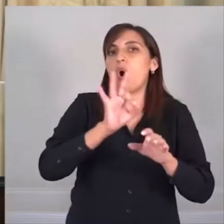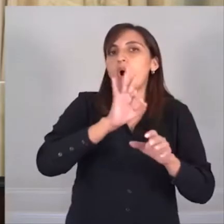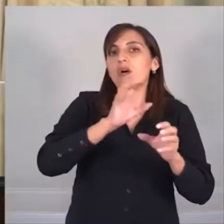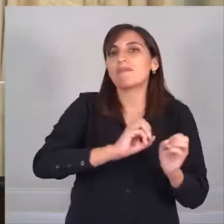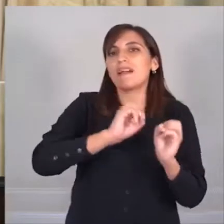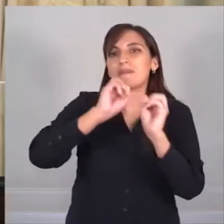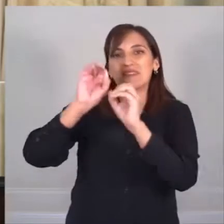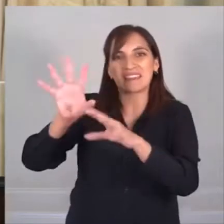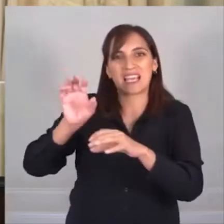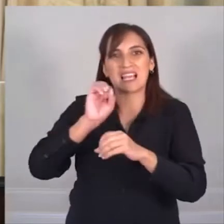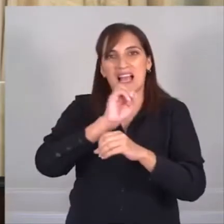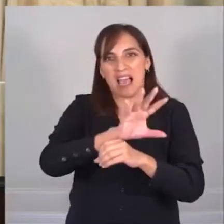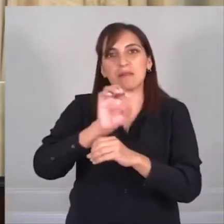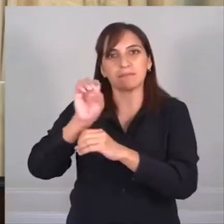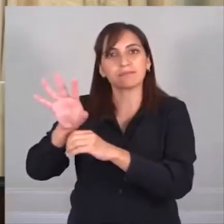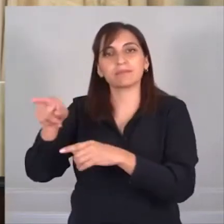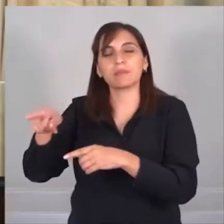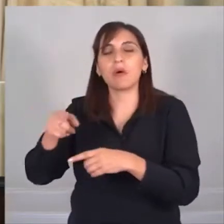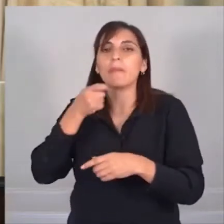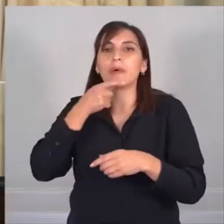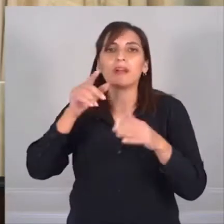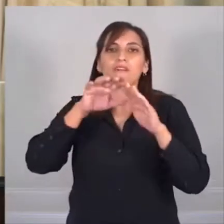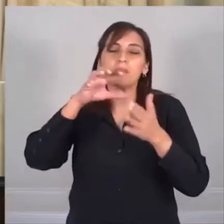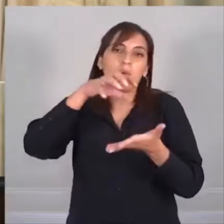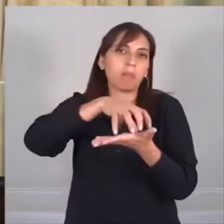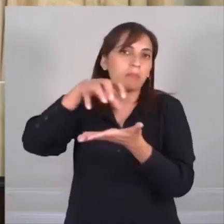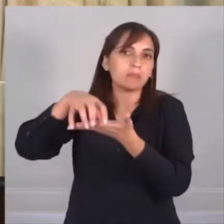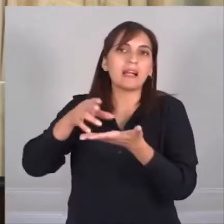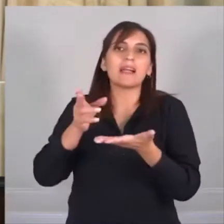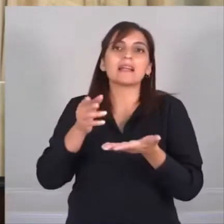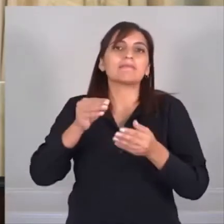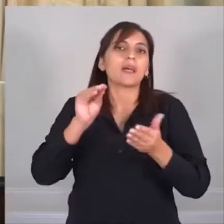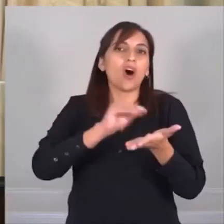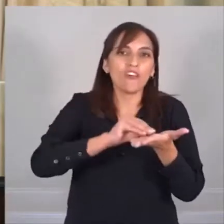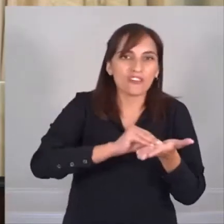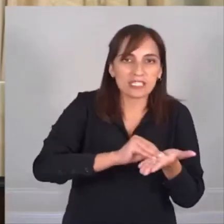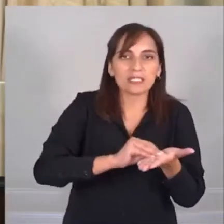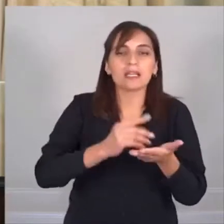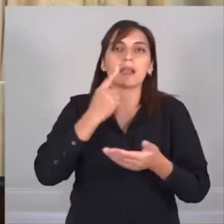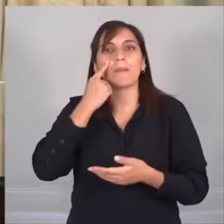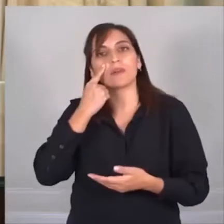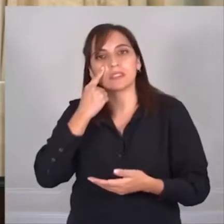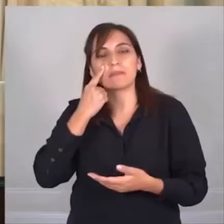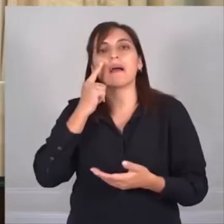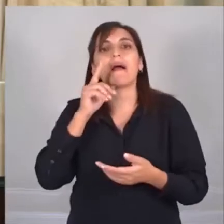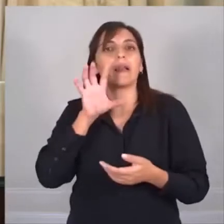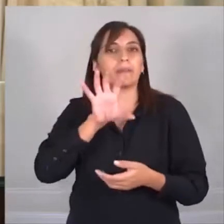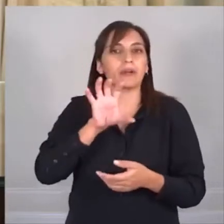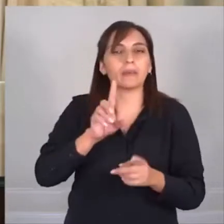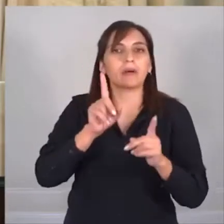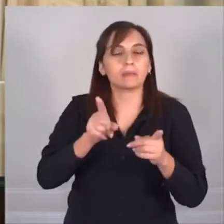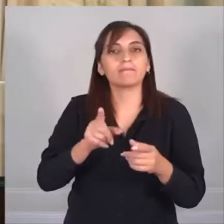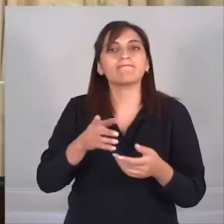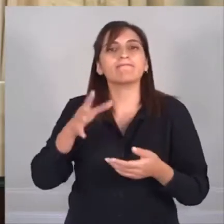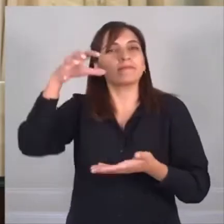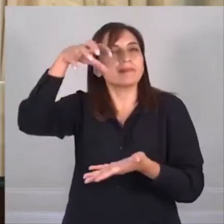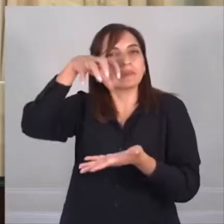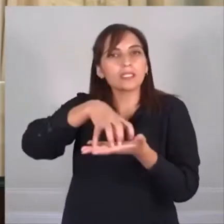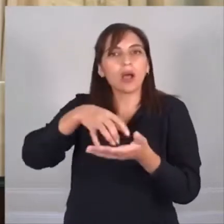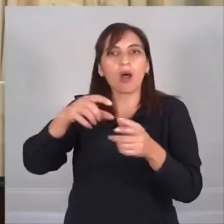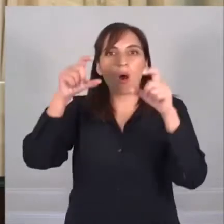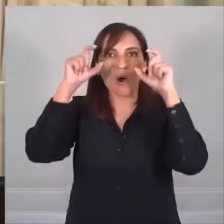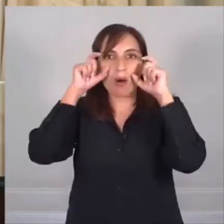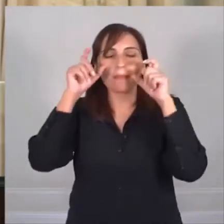actividades de oficinas de rentas, tanto provinciales como municipales, ópticas,